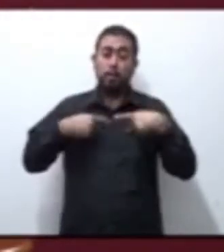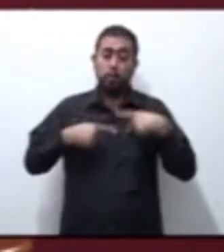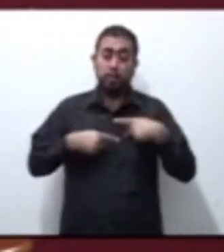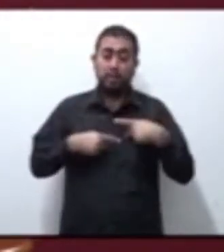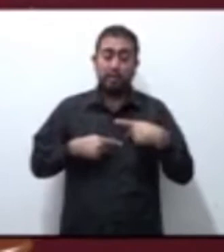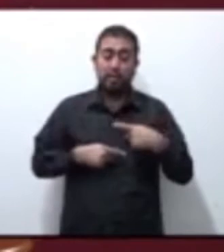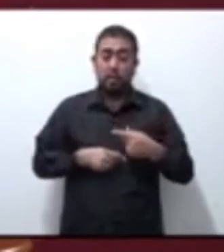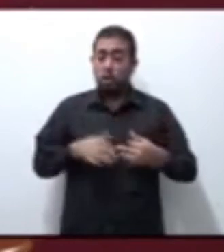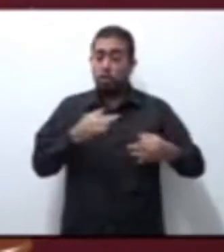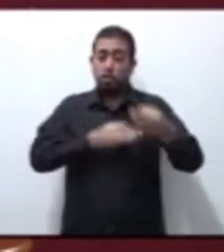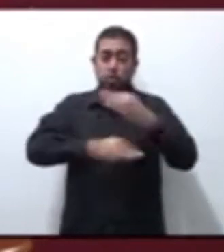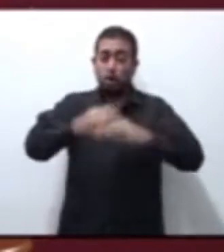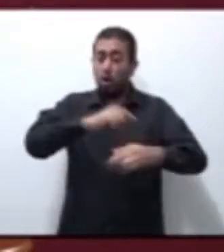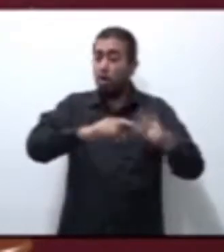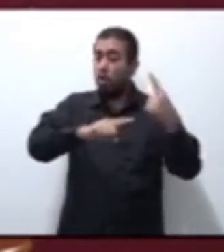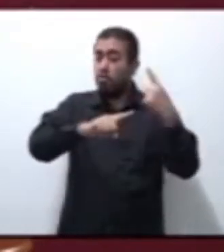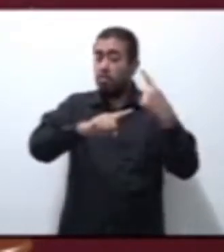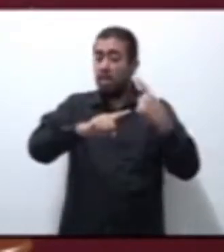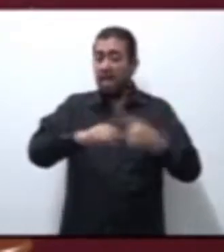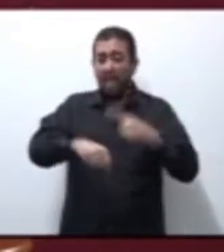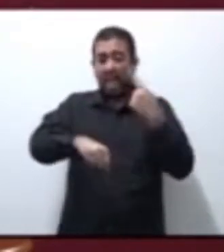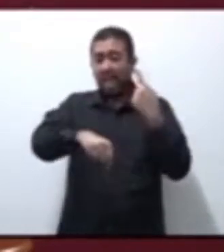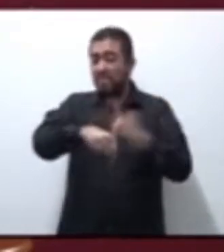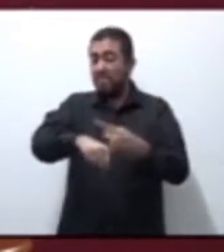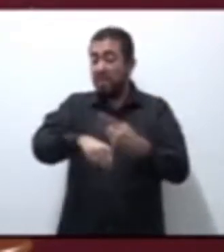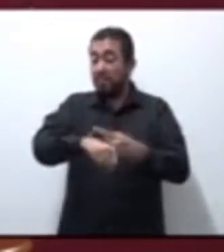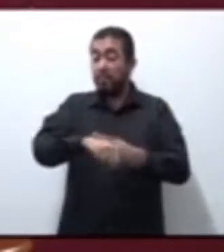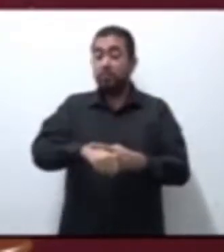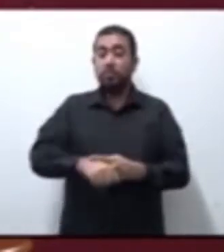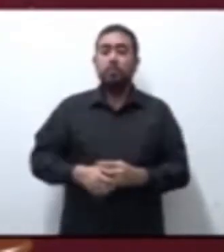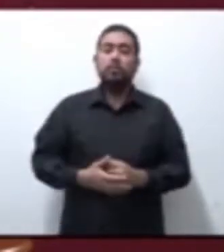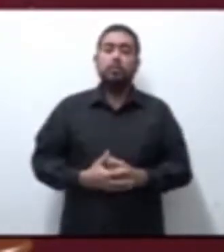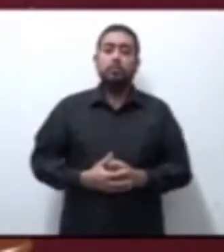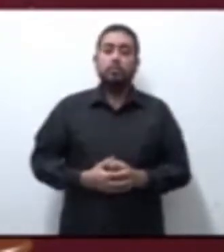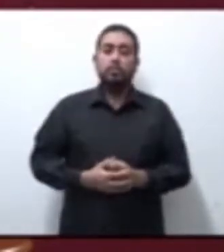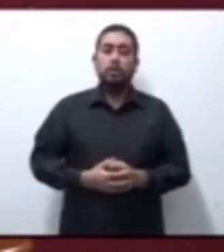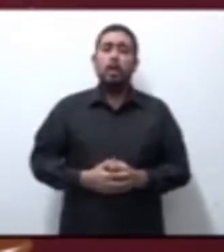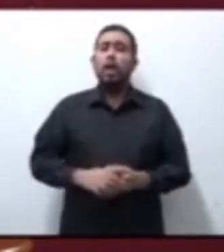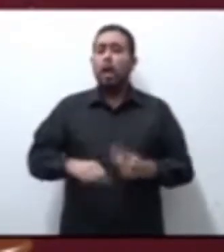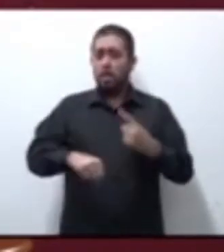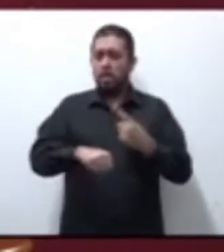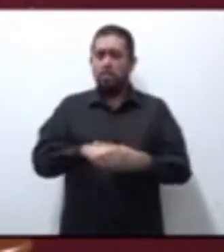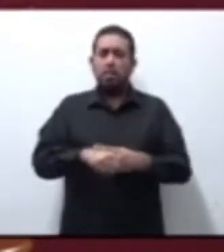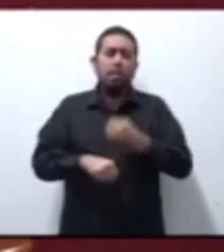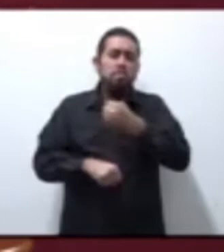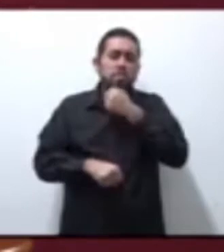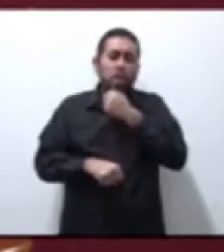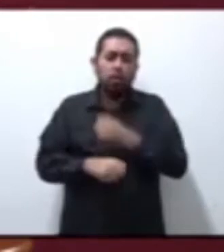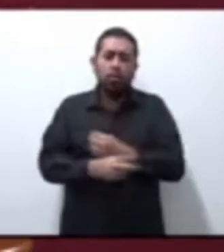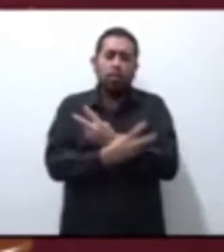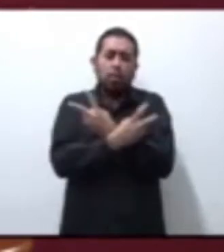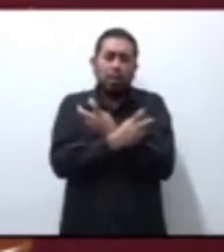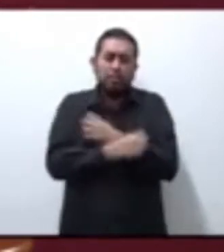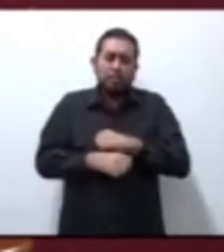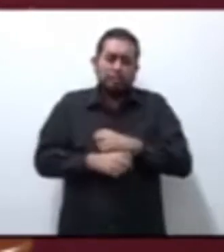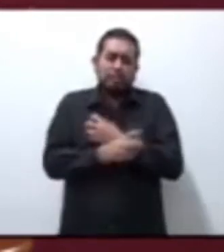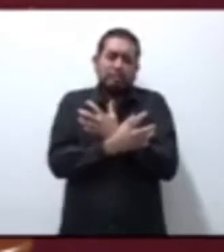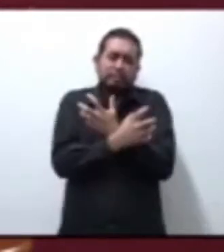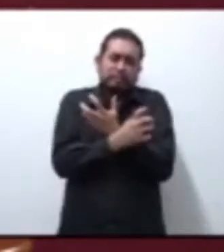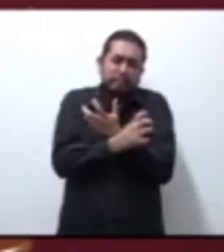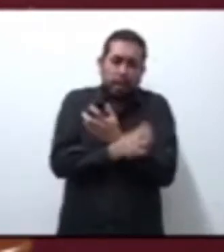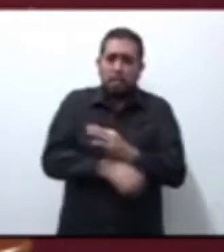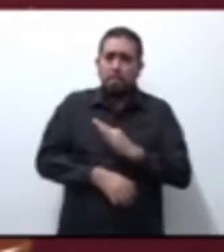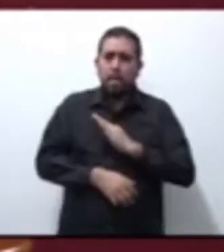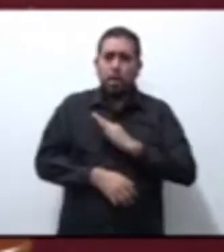concomitantes. Es decir, que portaban también enfermedades crónicas de finalidad. Pero sí se